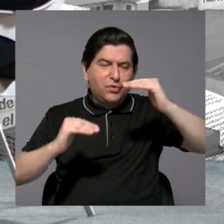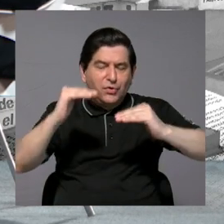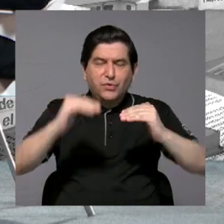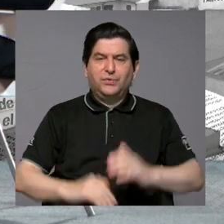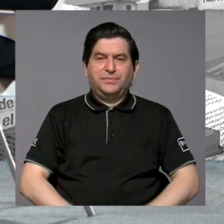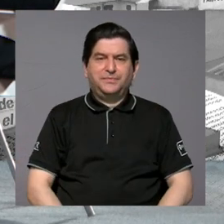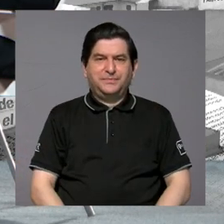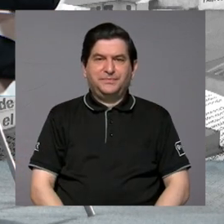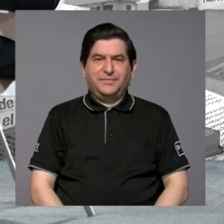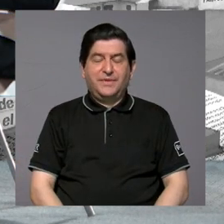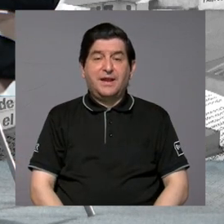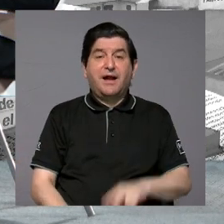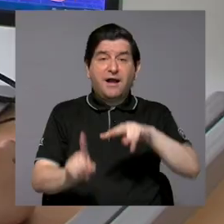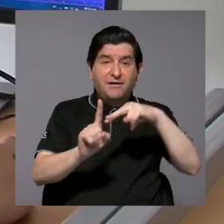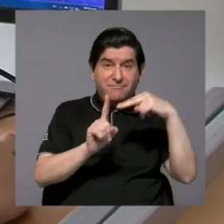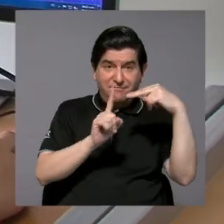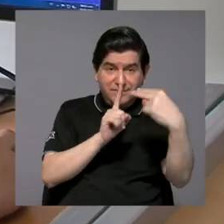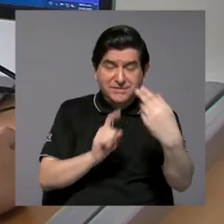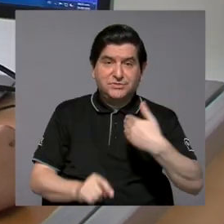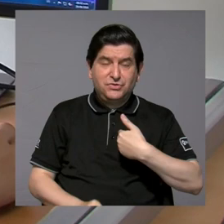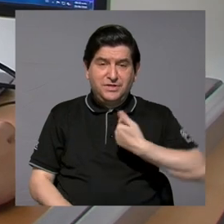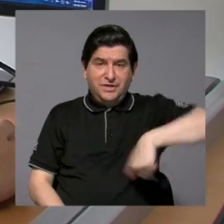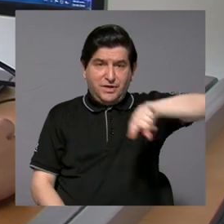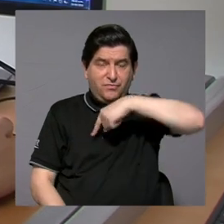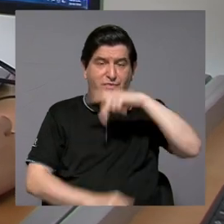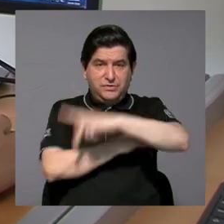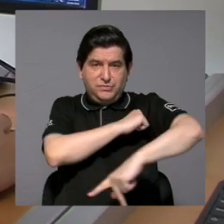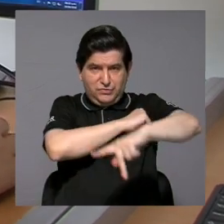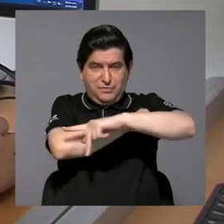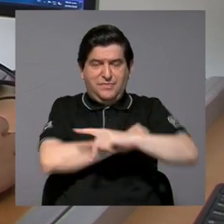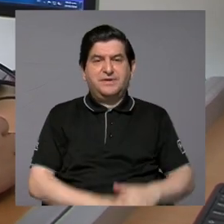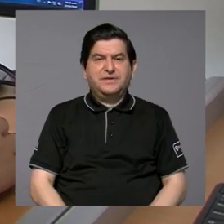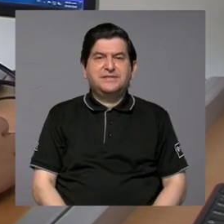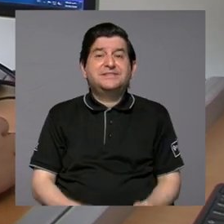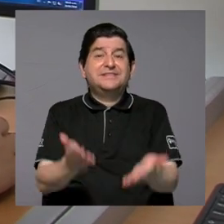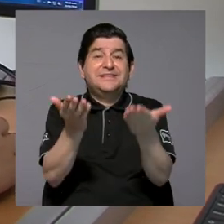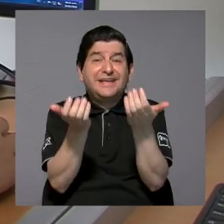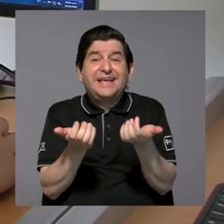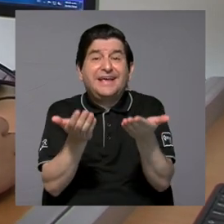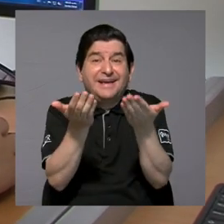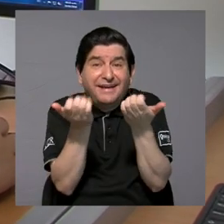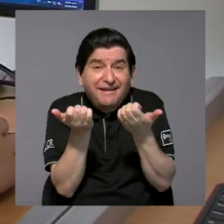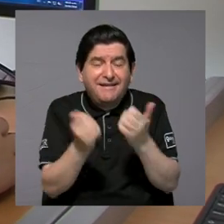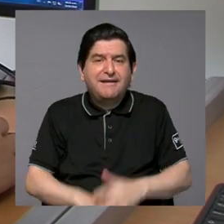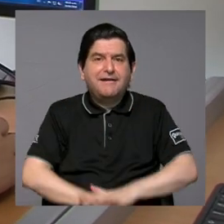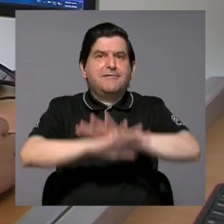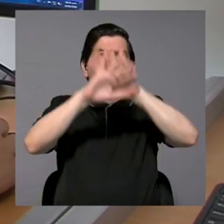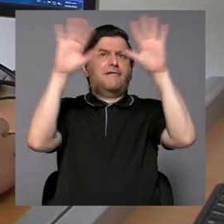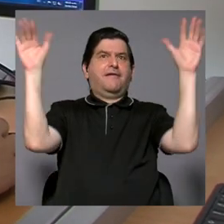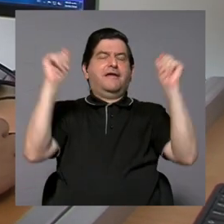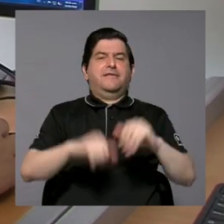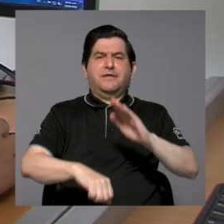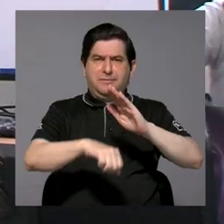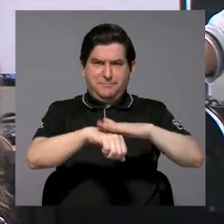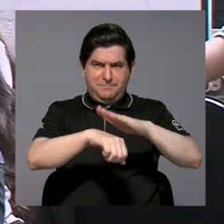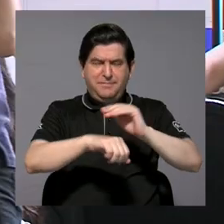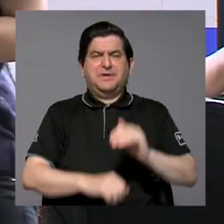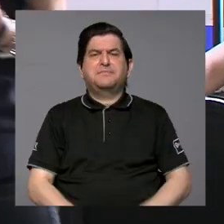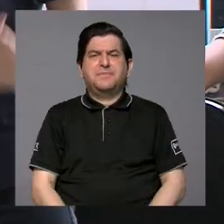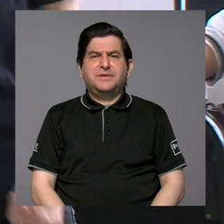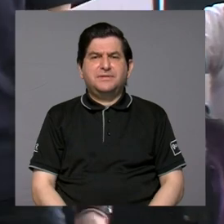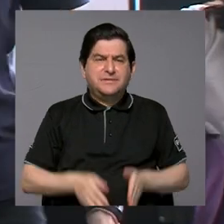metas. Entonces, la visión que tenemos que tener como país, que esperaría, que quisiéramos que sea clara, permite entonces